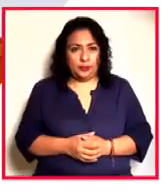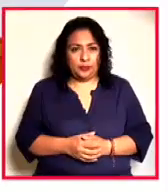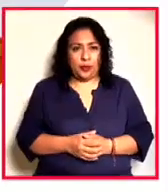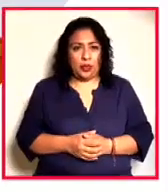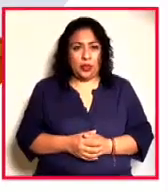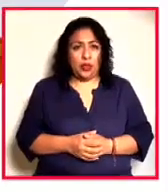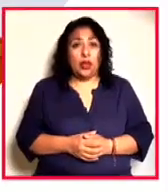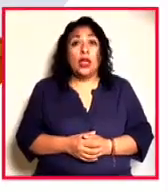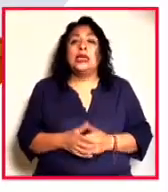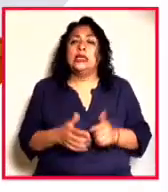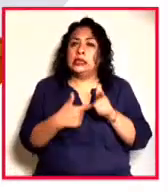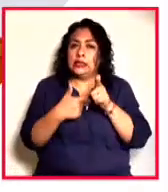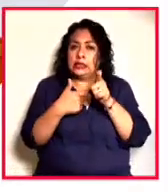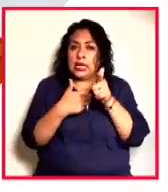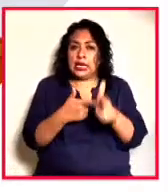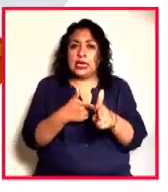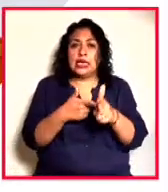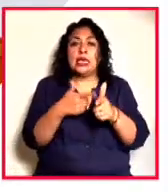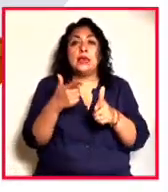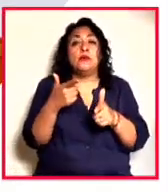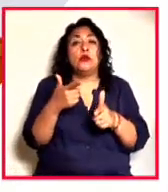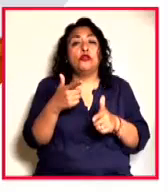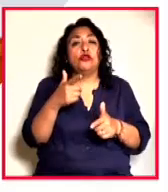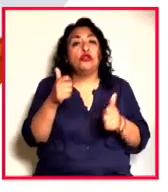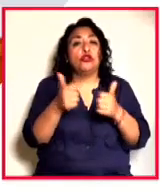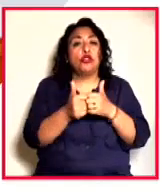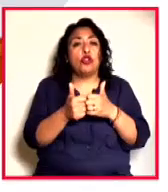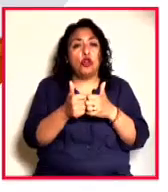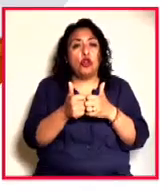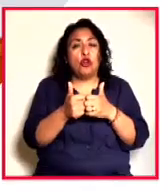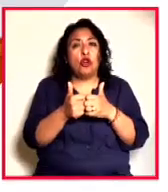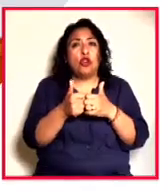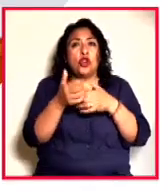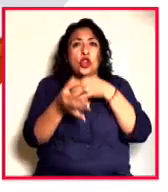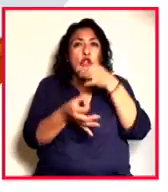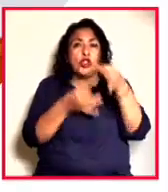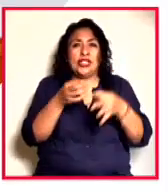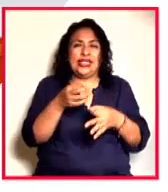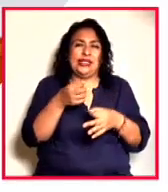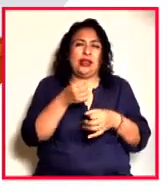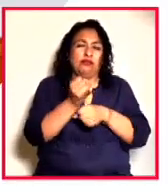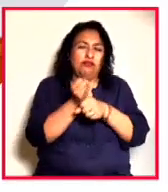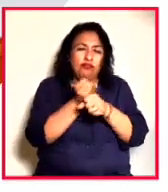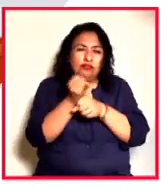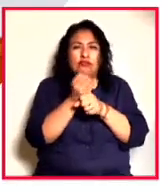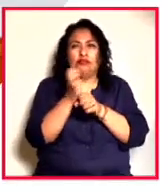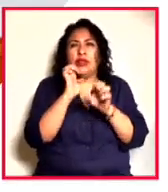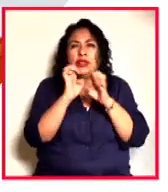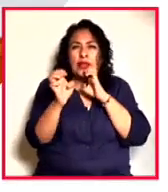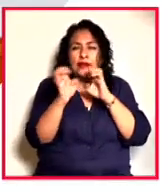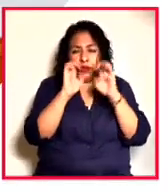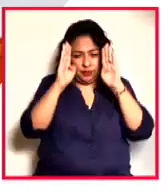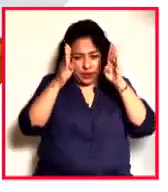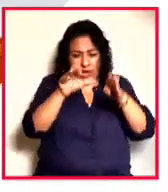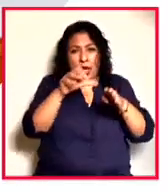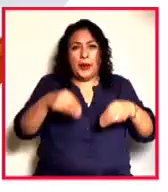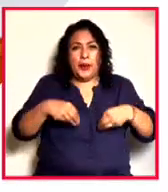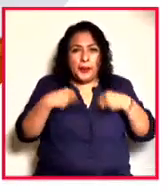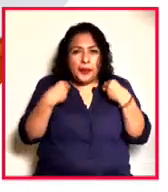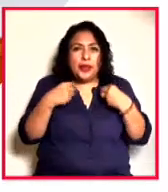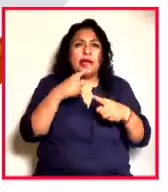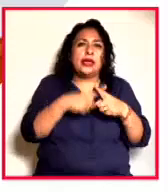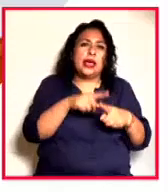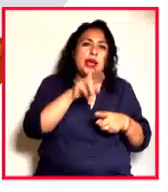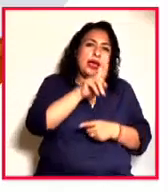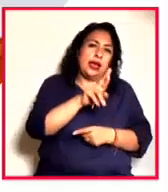Y continuamos con la serie de noticias, reportajes, entrevistas que hemos dedicado a la vida, la obra de Ramón